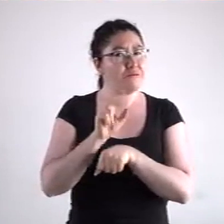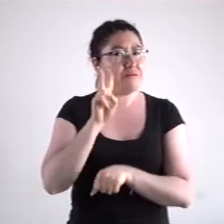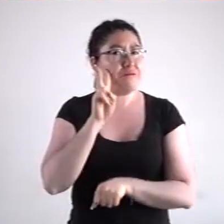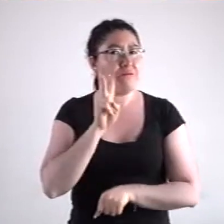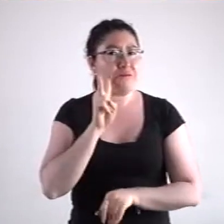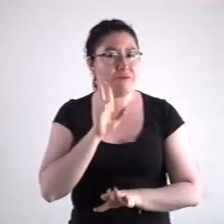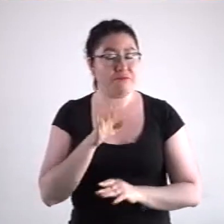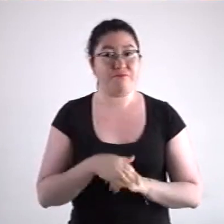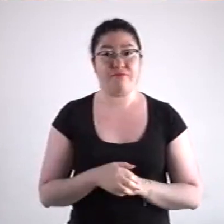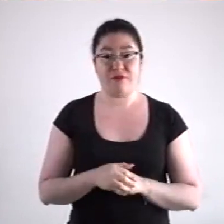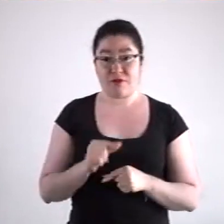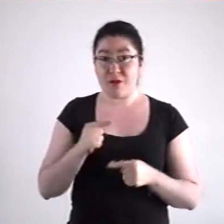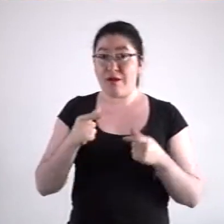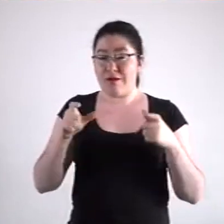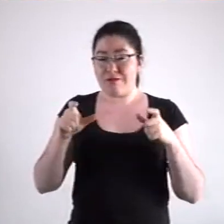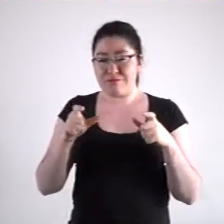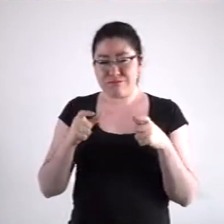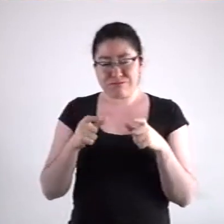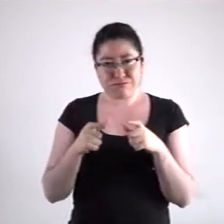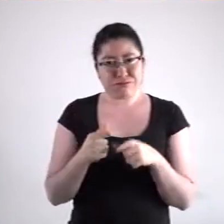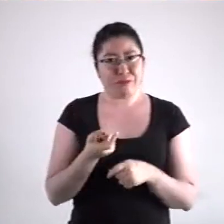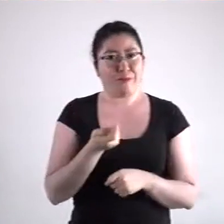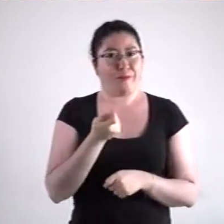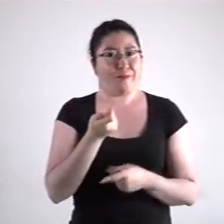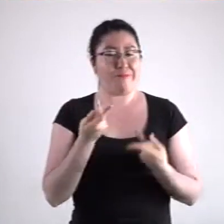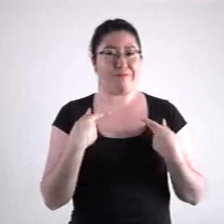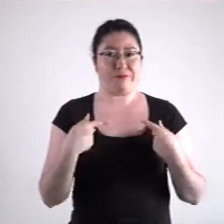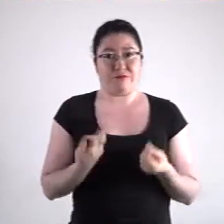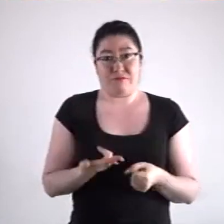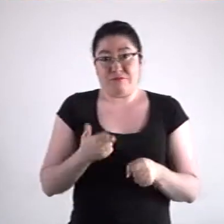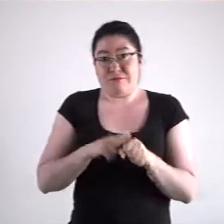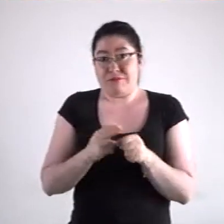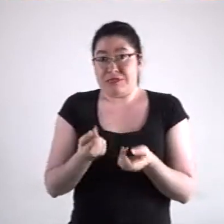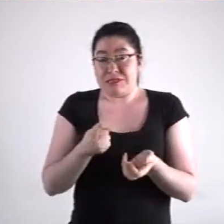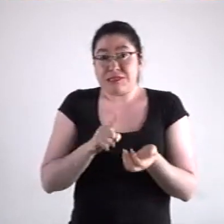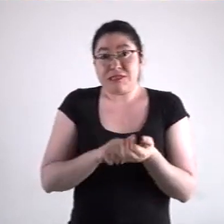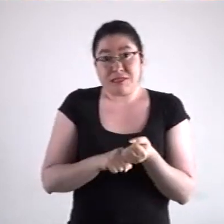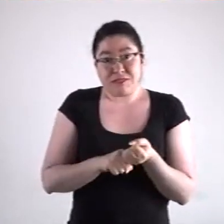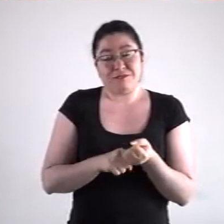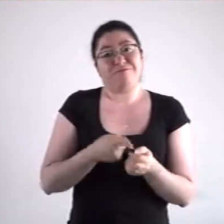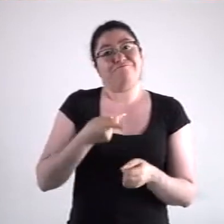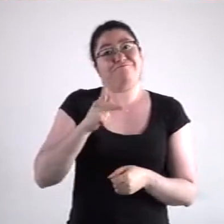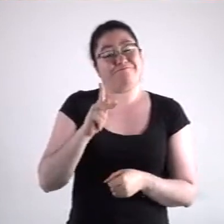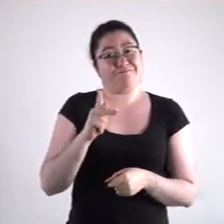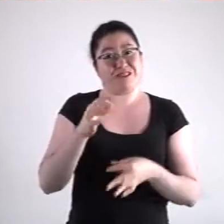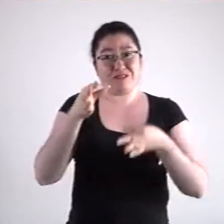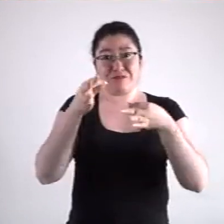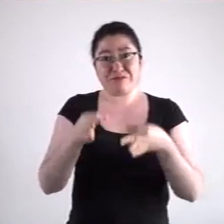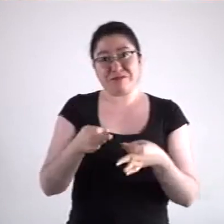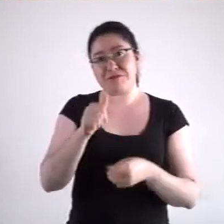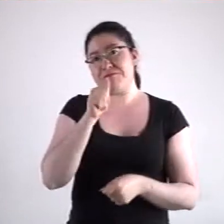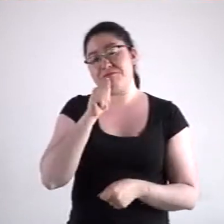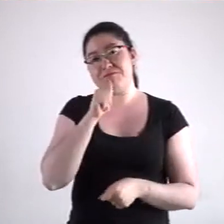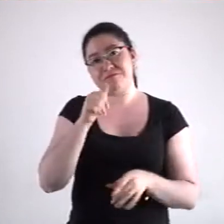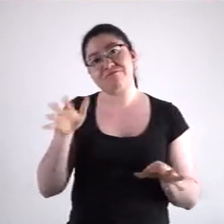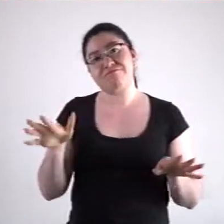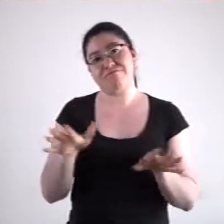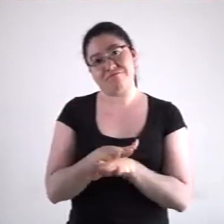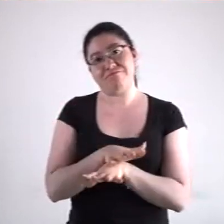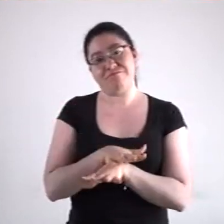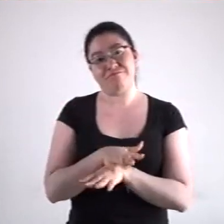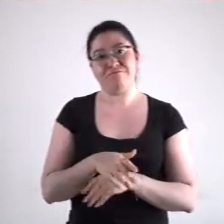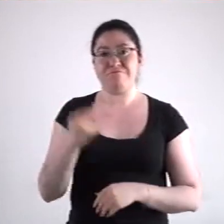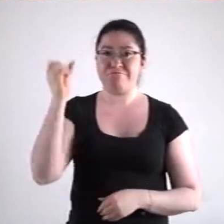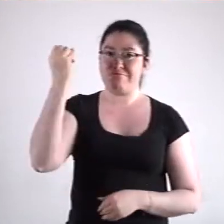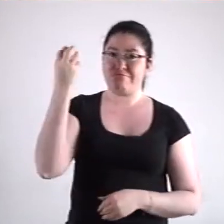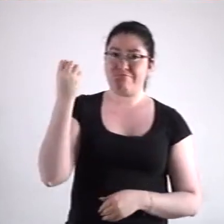y aun cuando continúa disminuyendo ligeramente el número de hospitalizados sigue sin haber las condiciones para